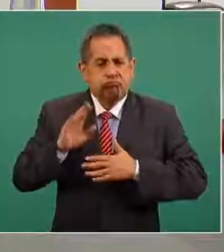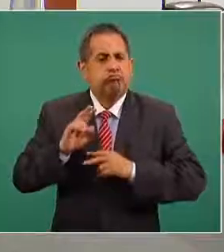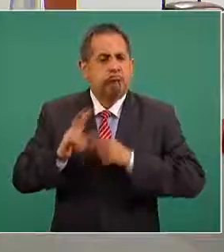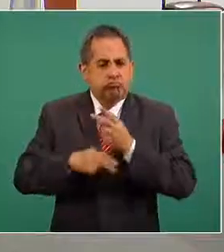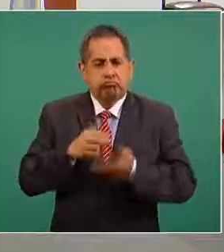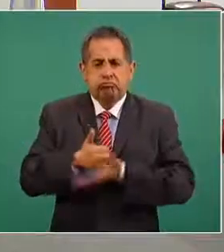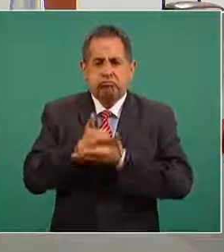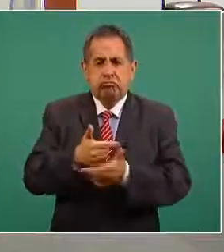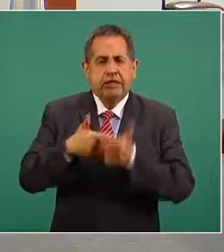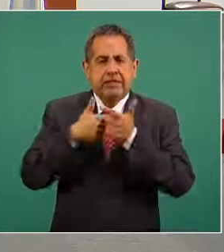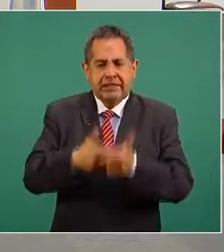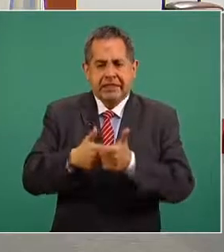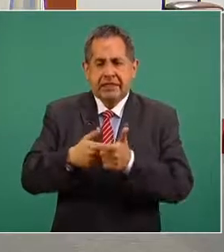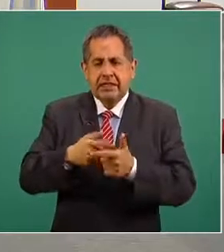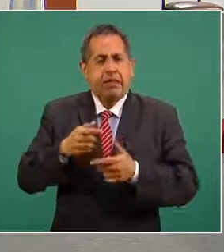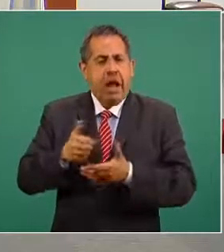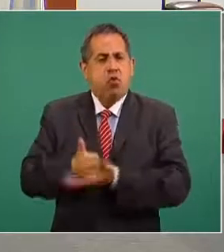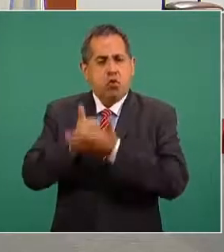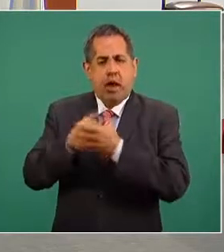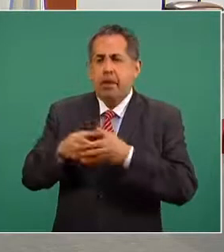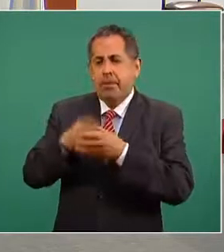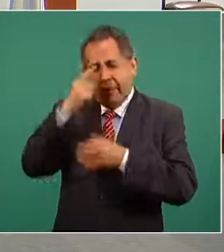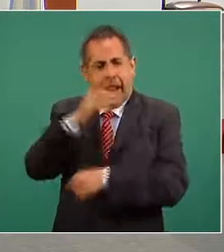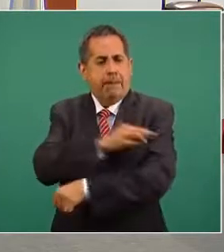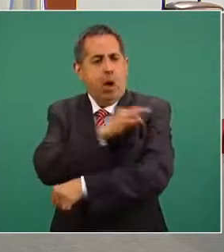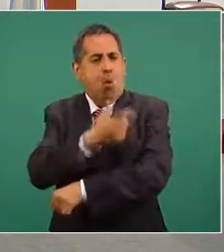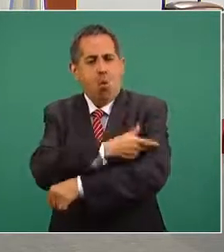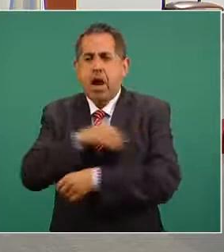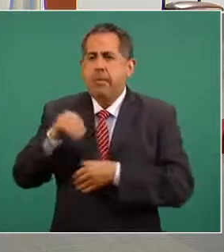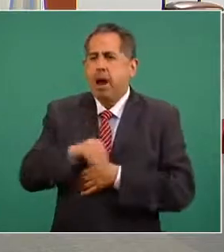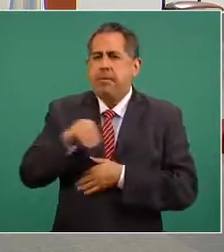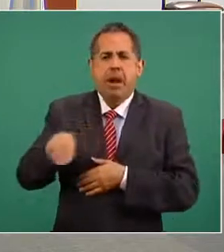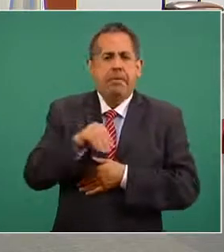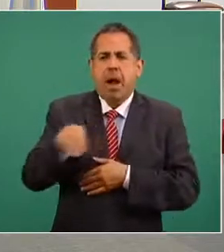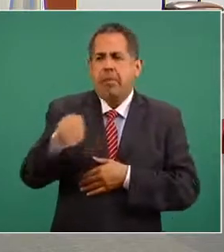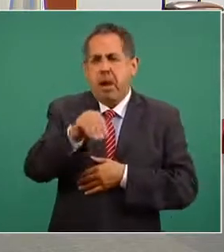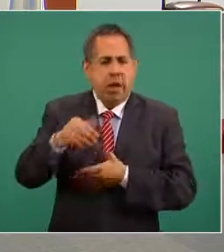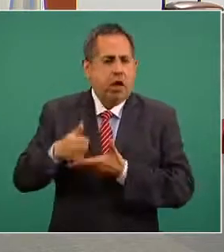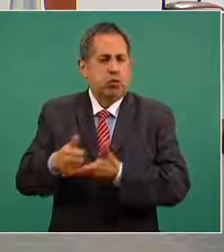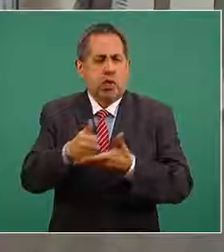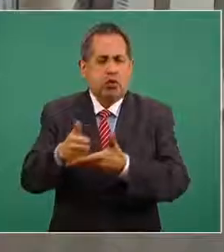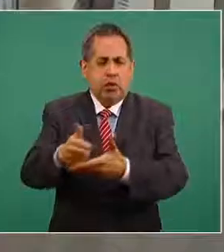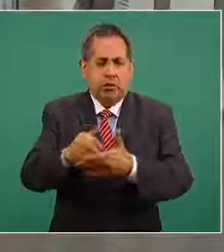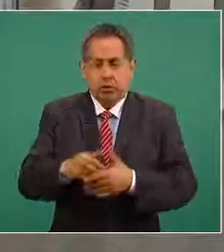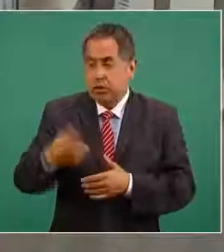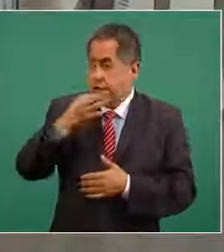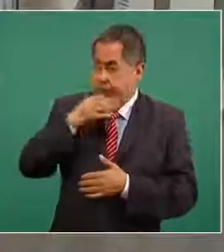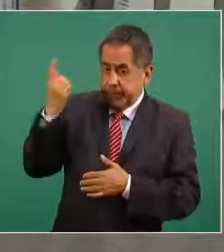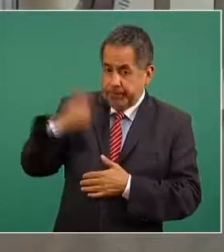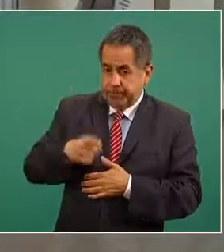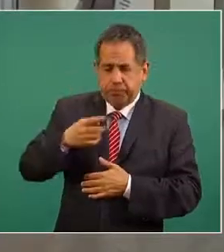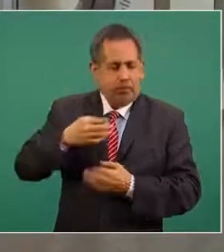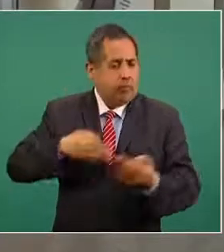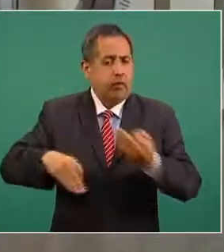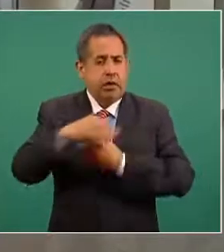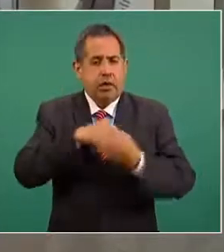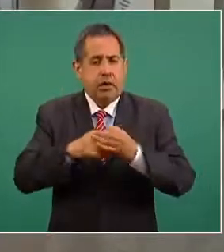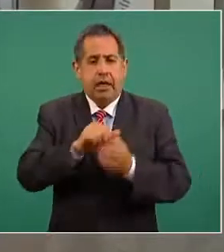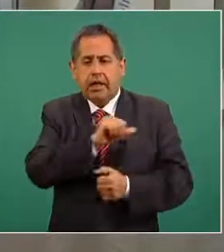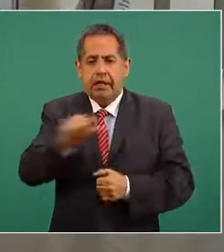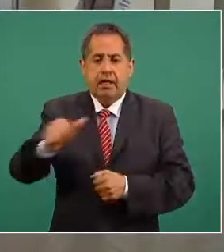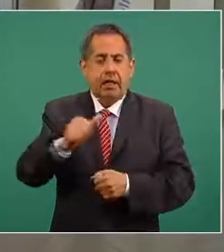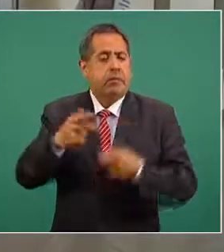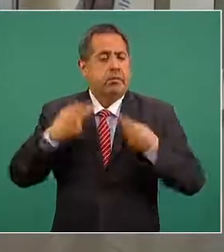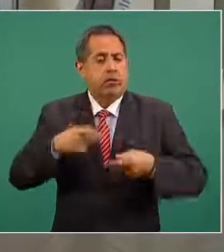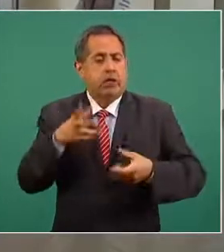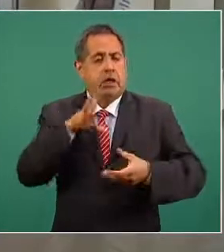para seguir con estas jornadas de vacunación y como usted lo ha indicado que se vacunen a todos los personal a todo el personal de